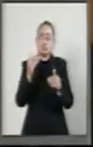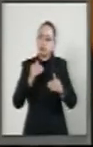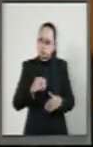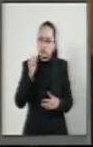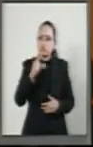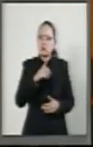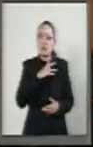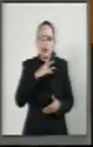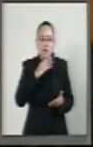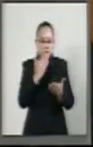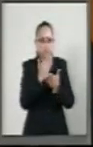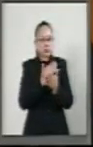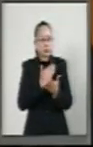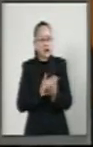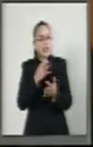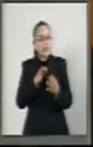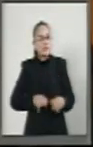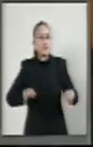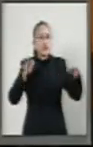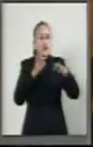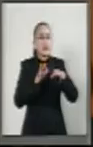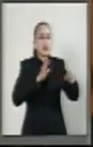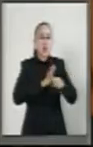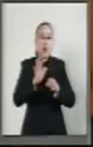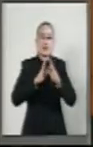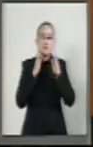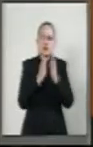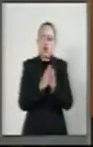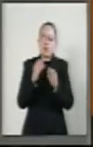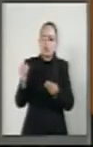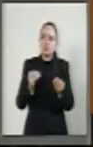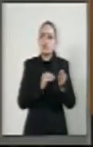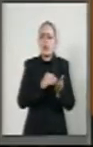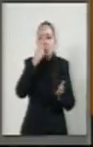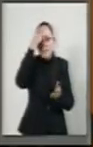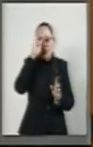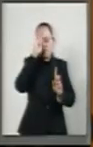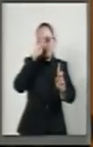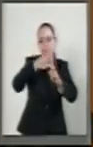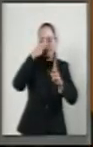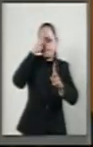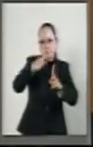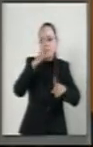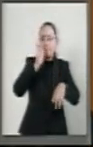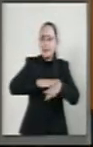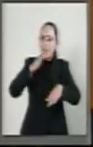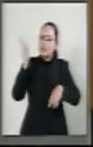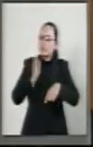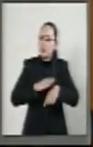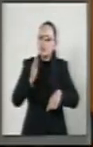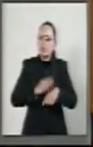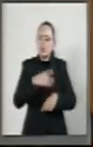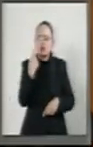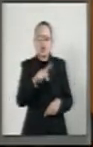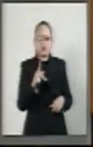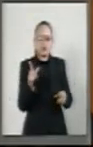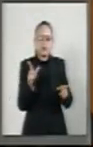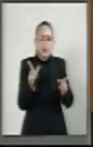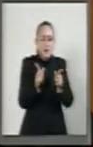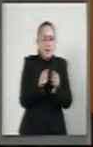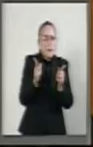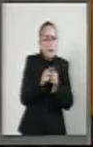también lo es que resulta indispensable adoptar medidas adicionales encaminadas a consolidar su simplificación